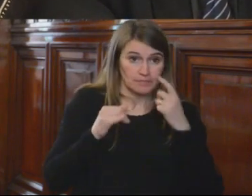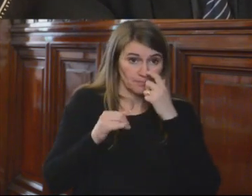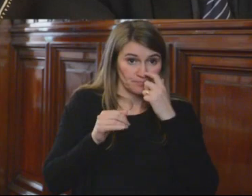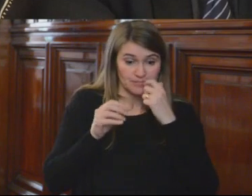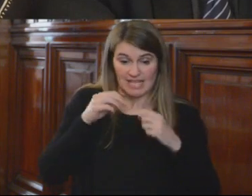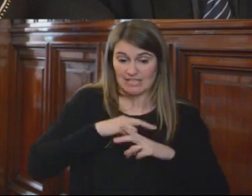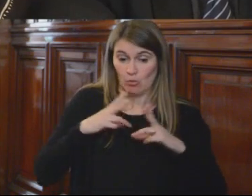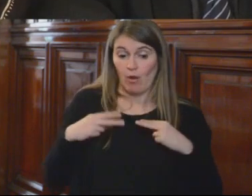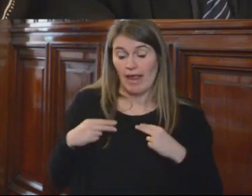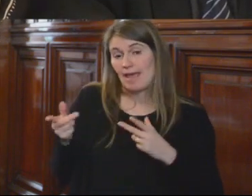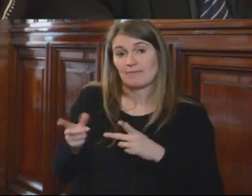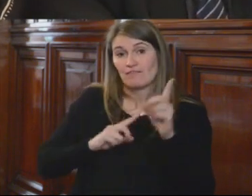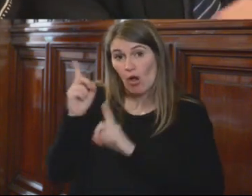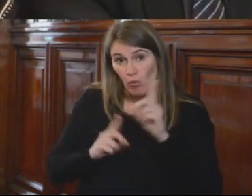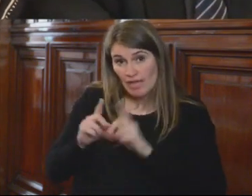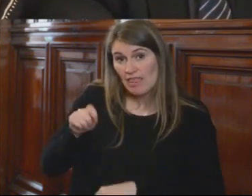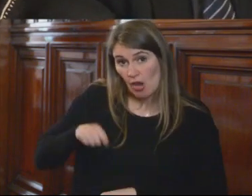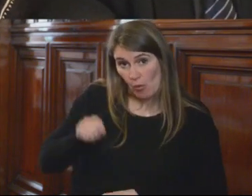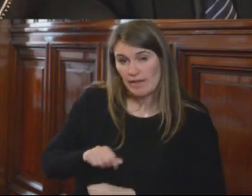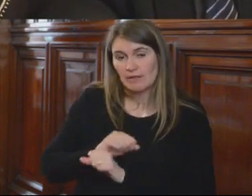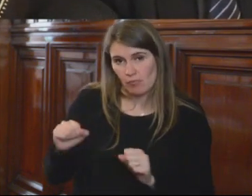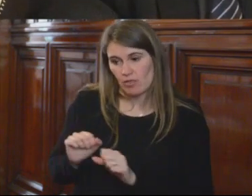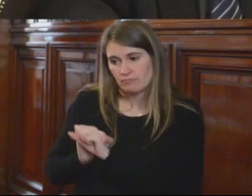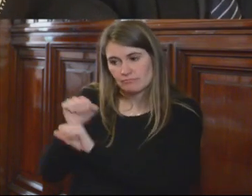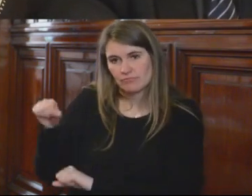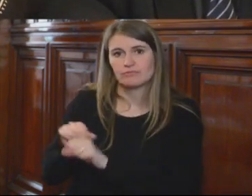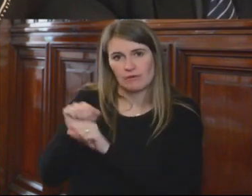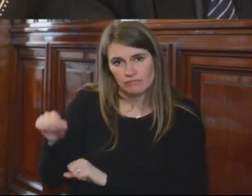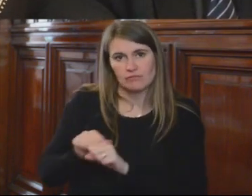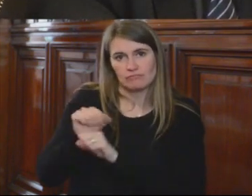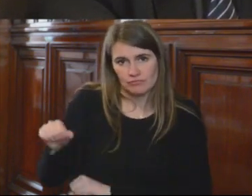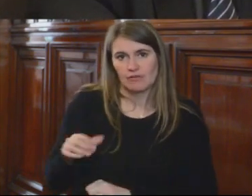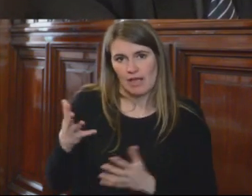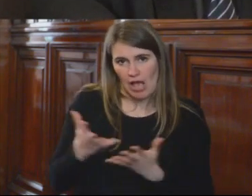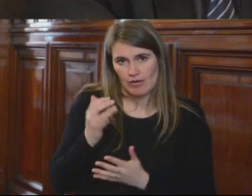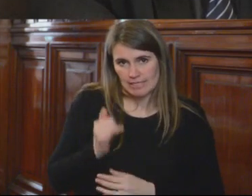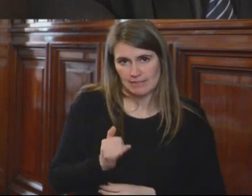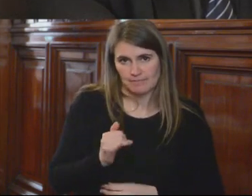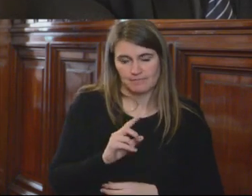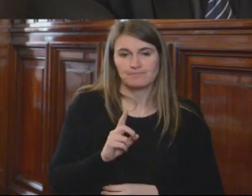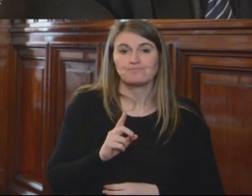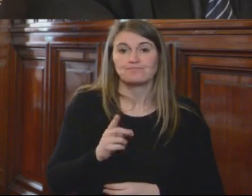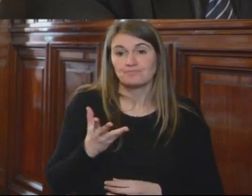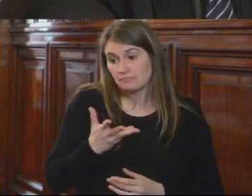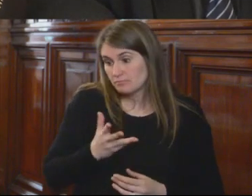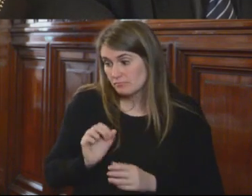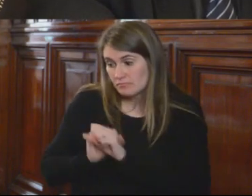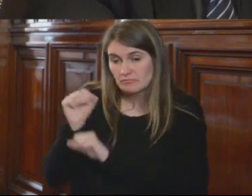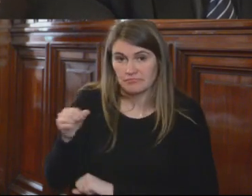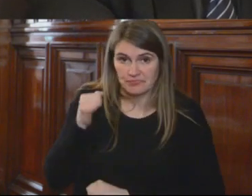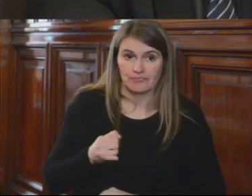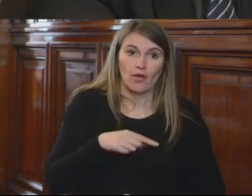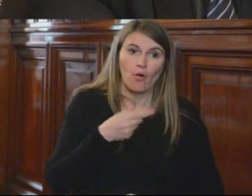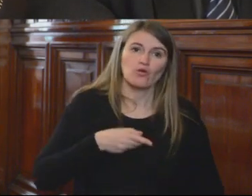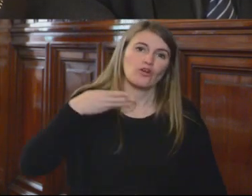de jueces una oportunidad para que puedan participar y se han graduado jueces vigentes de la escuela de jueces, incluso personas que han también participado